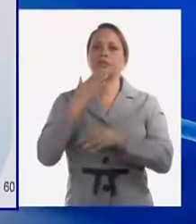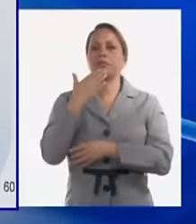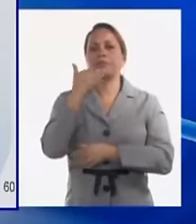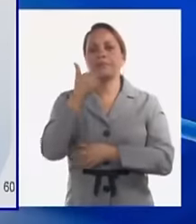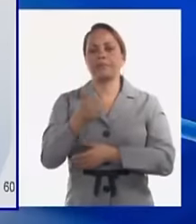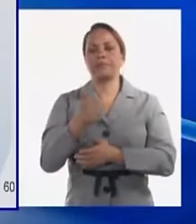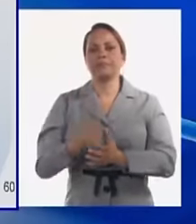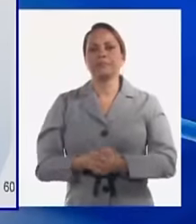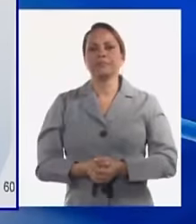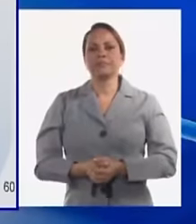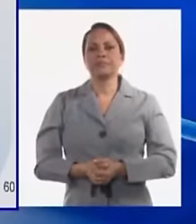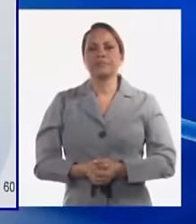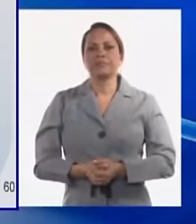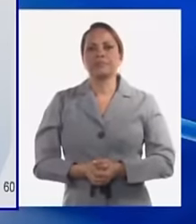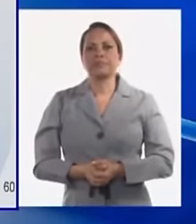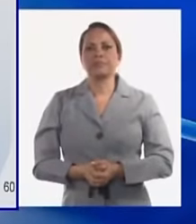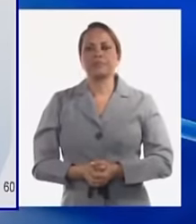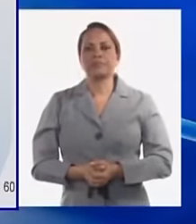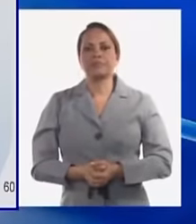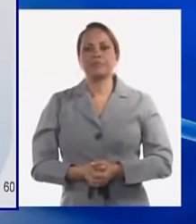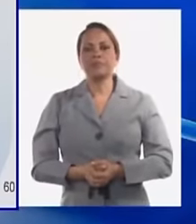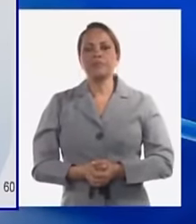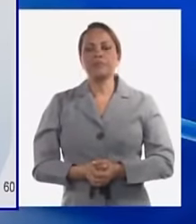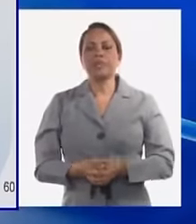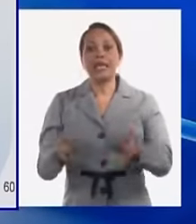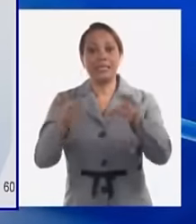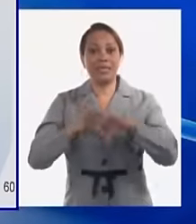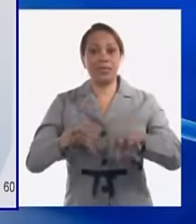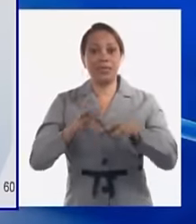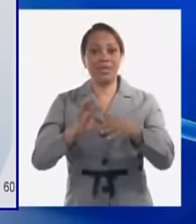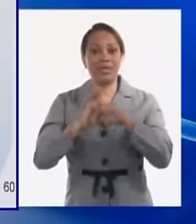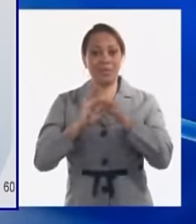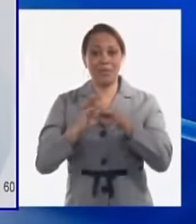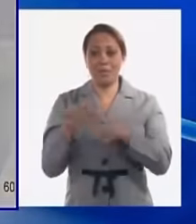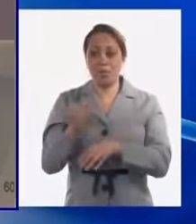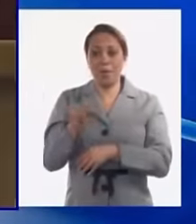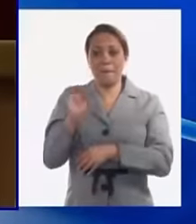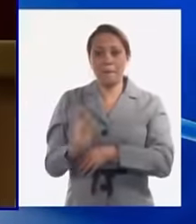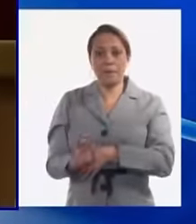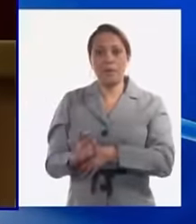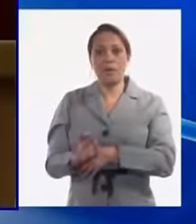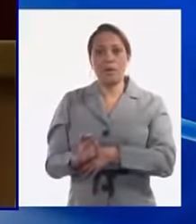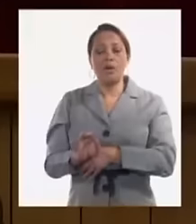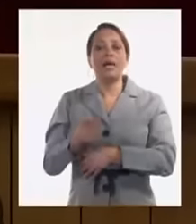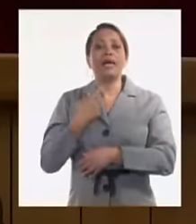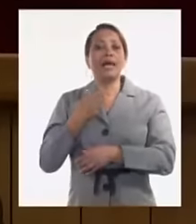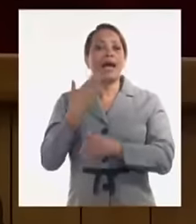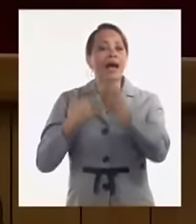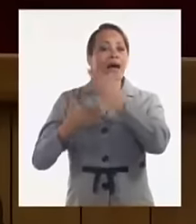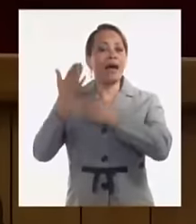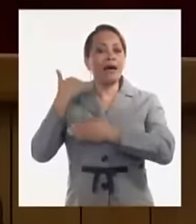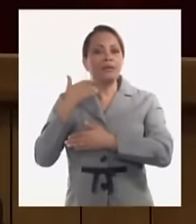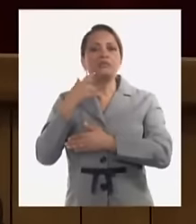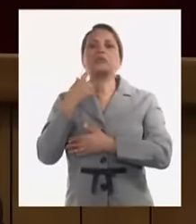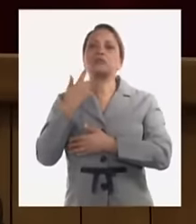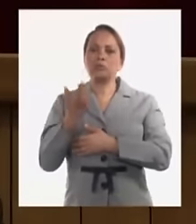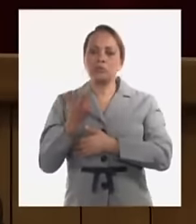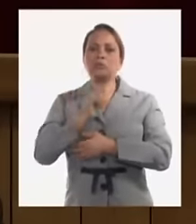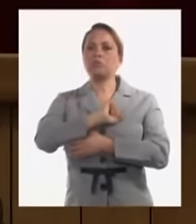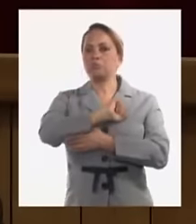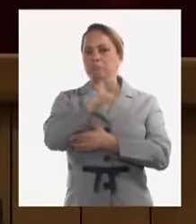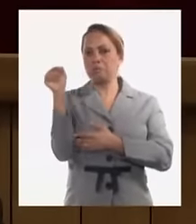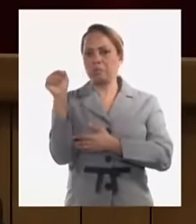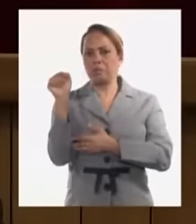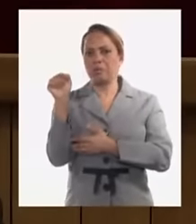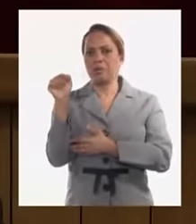y nos alienta que de situaciones más complejas que estas a lo largo de la historia hemos salido jairosos